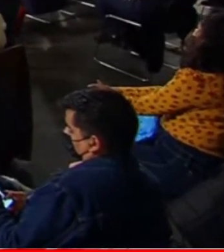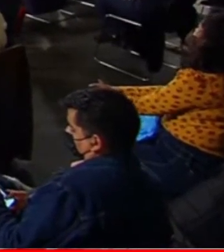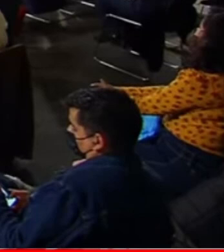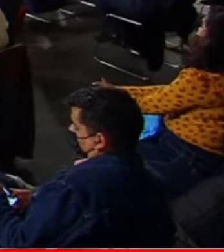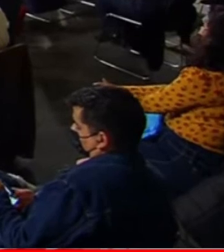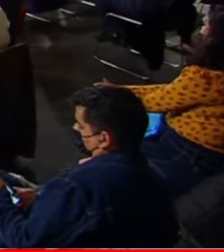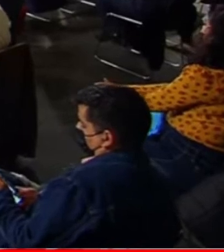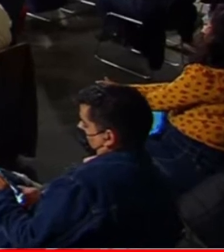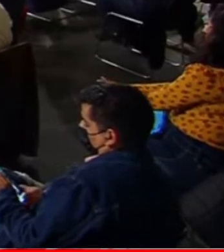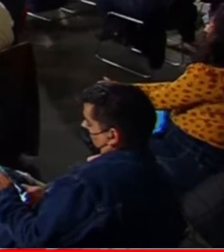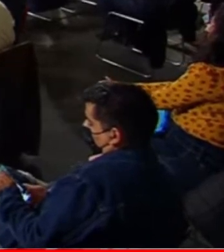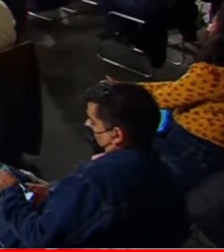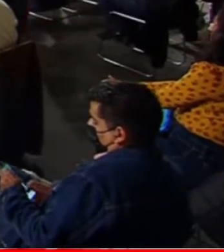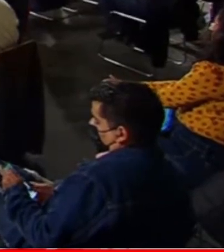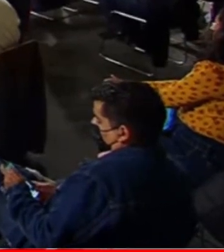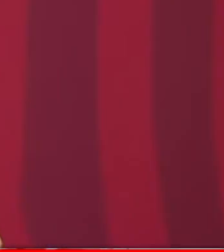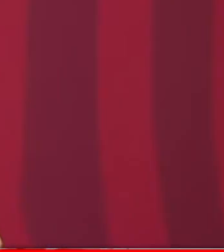aún con todo y eso